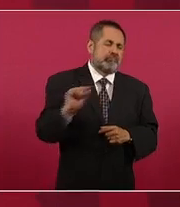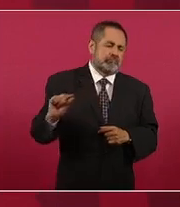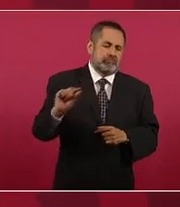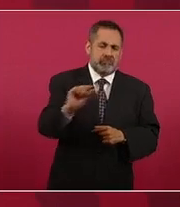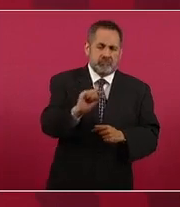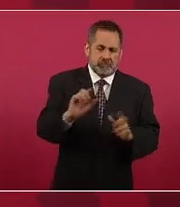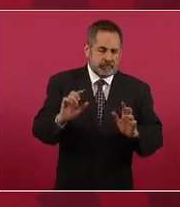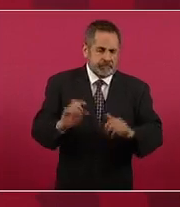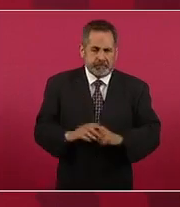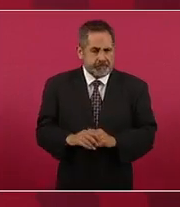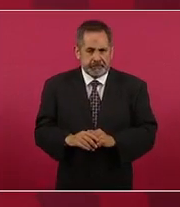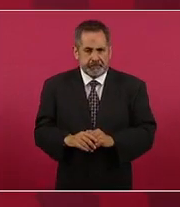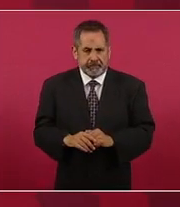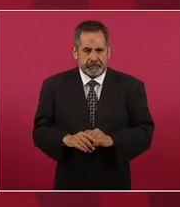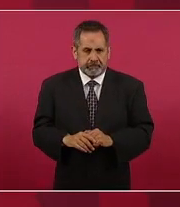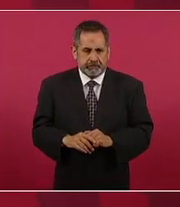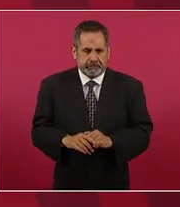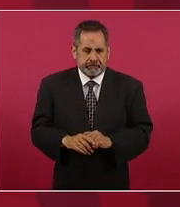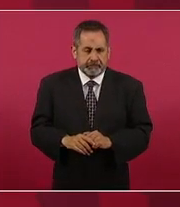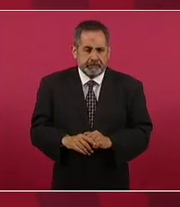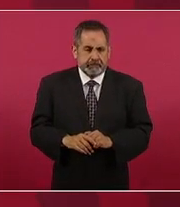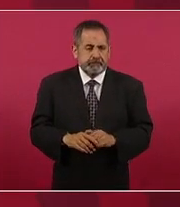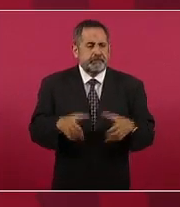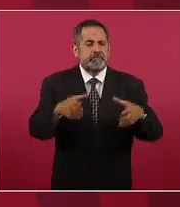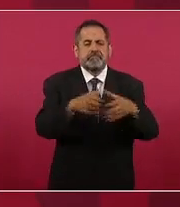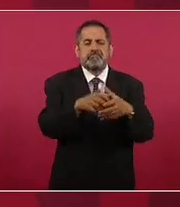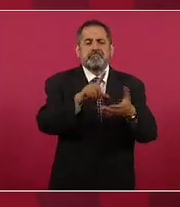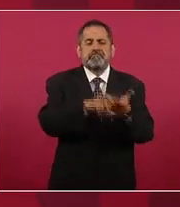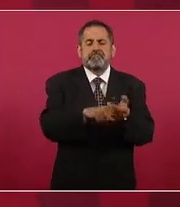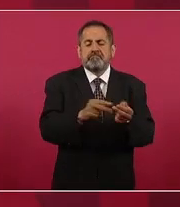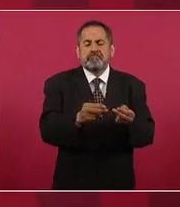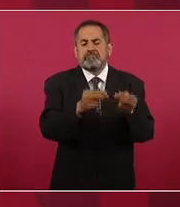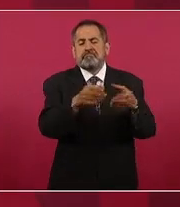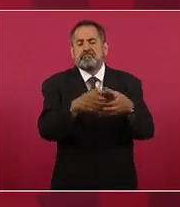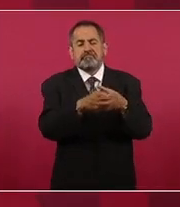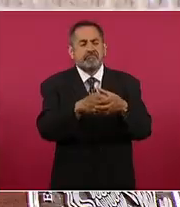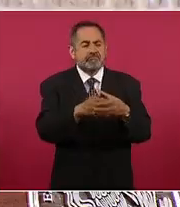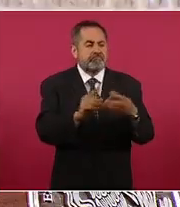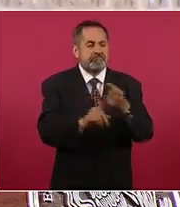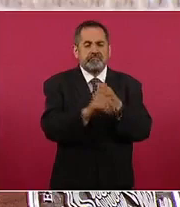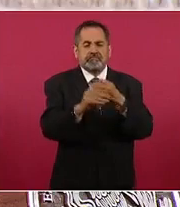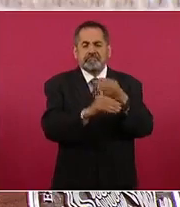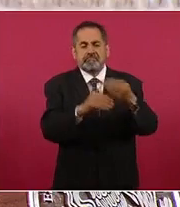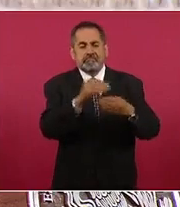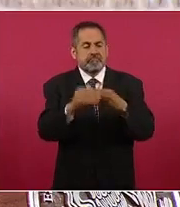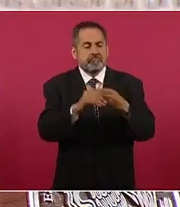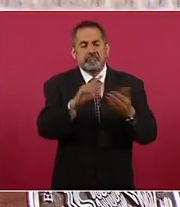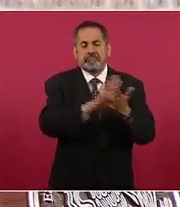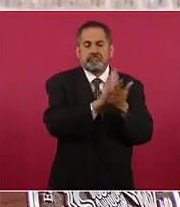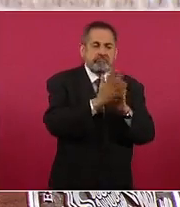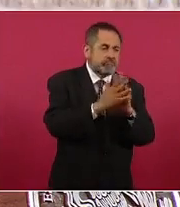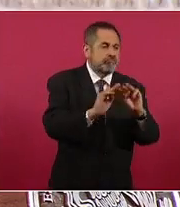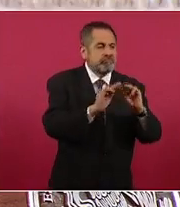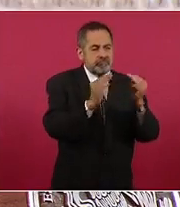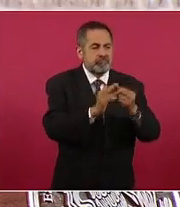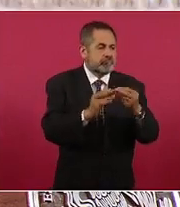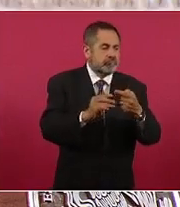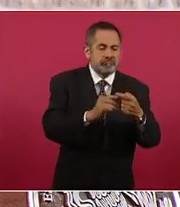son asuntos que tienen que ver con la delincuencia